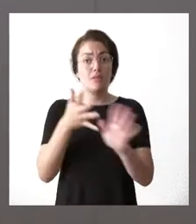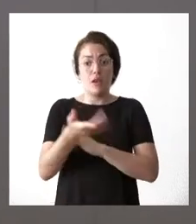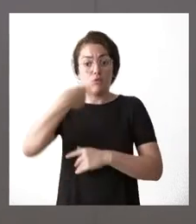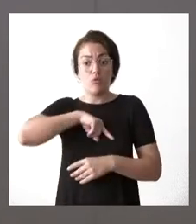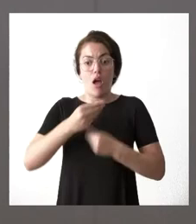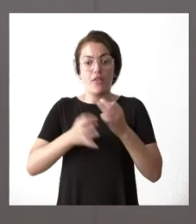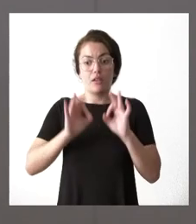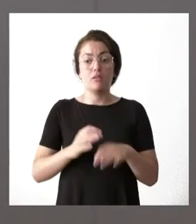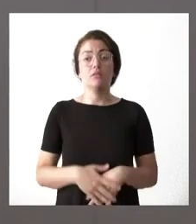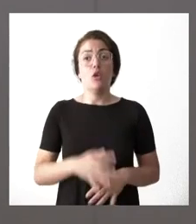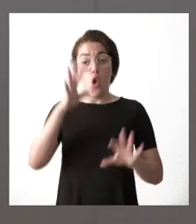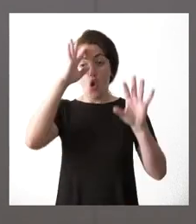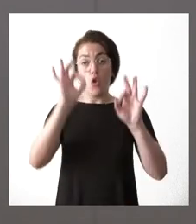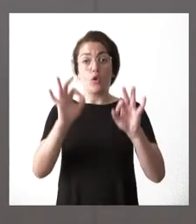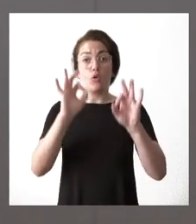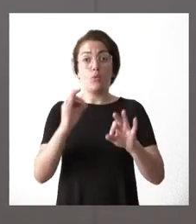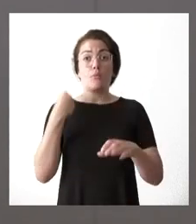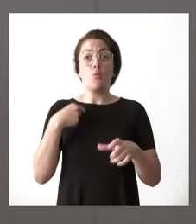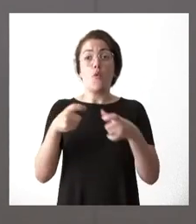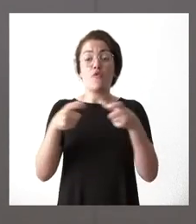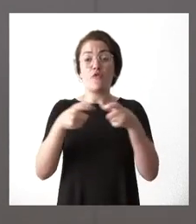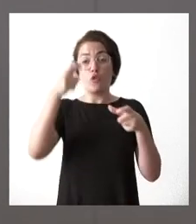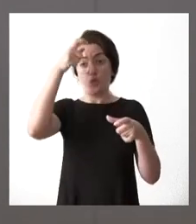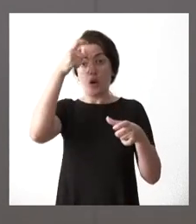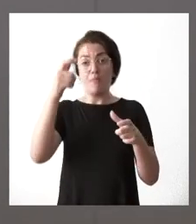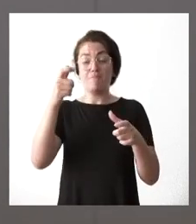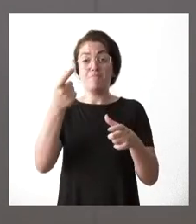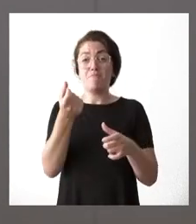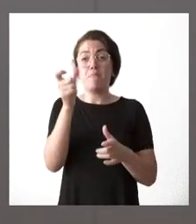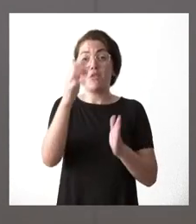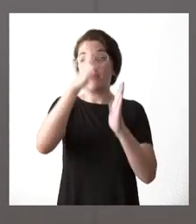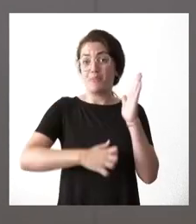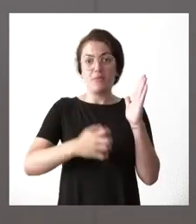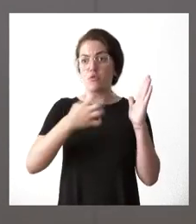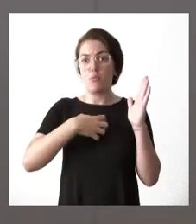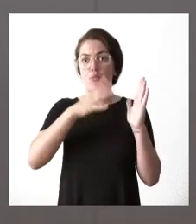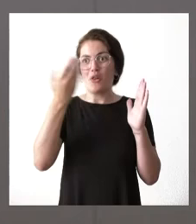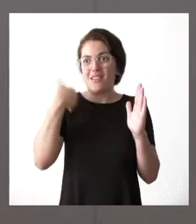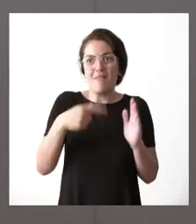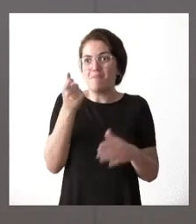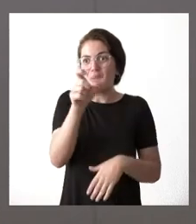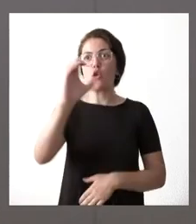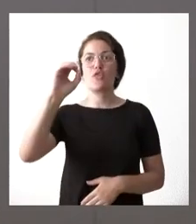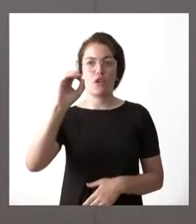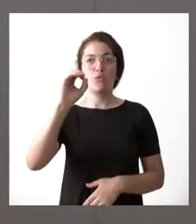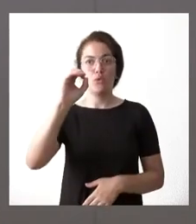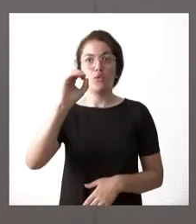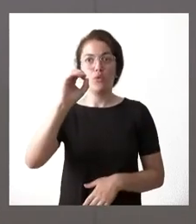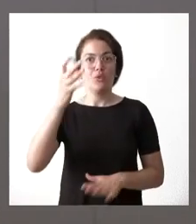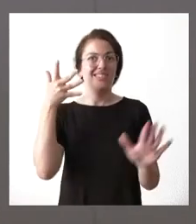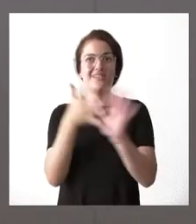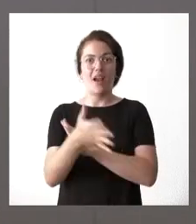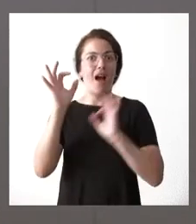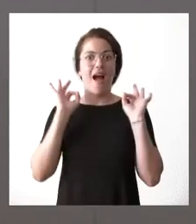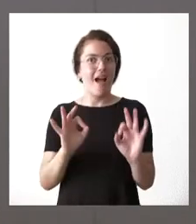el precio del bono rural porque ese bono rural ya en Castilla no es cero desde hace un tiempo no es una cosa coyuntural es una cosa ya estructural